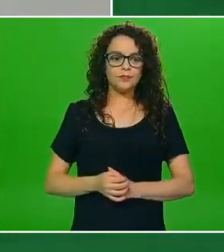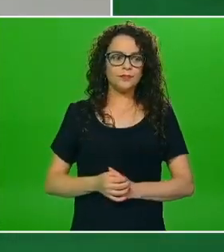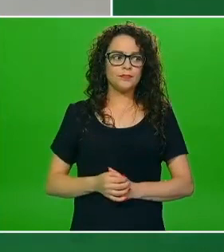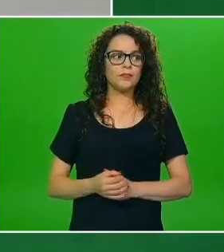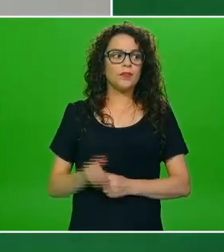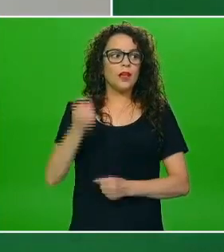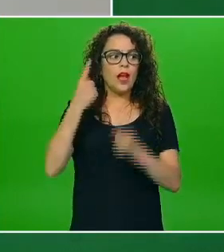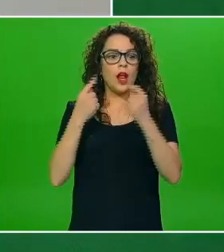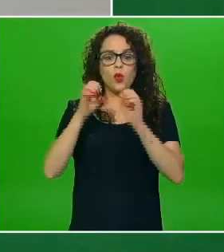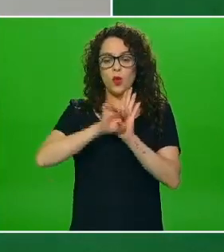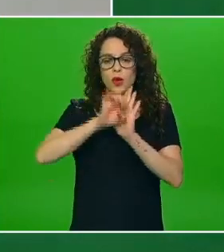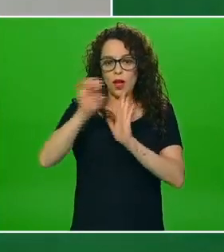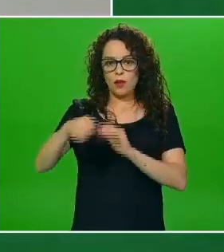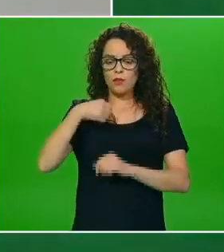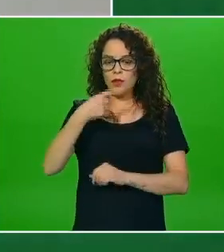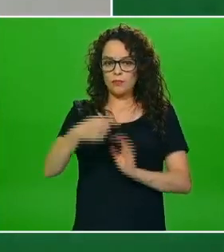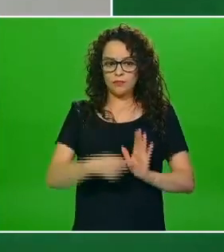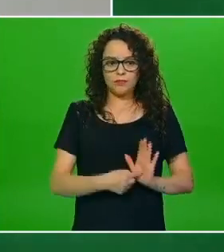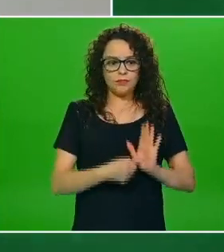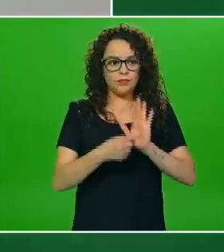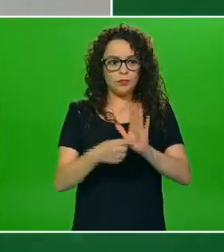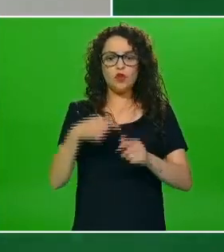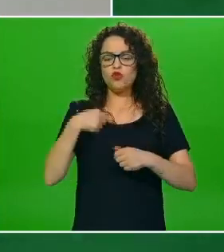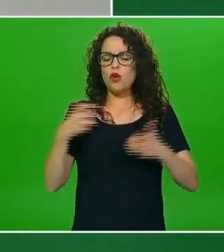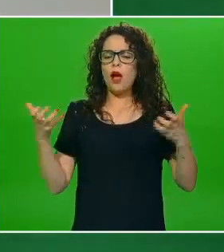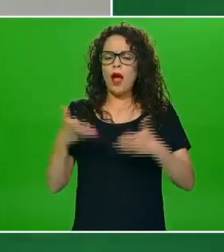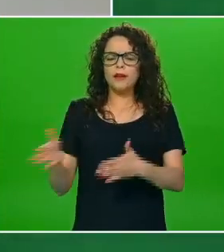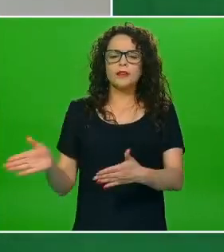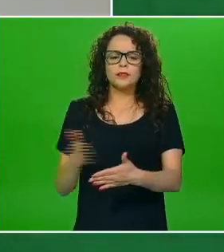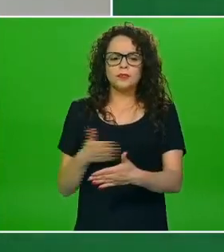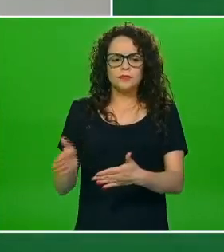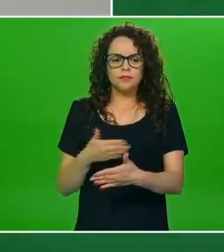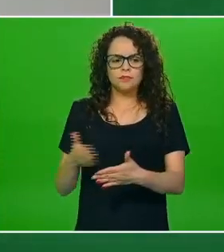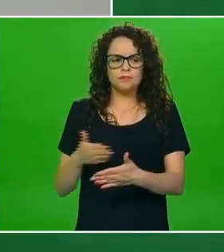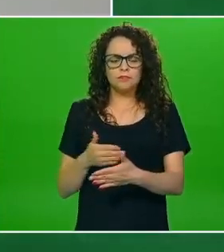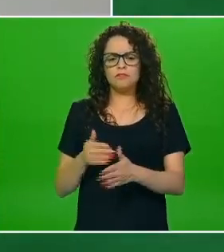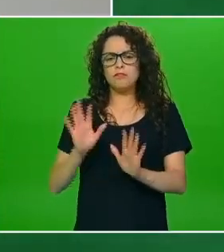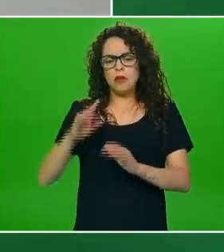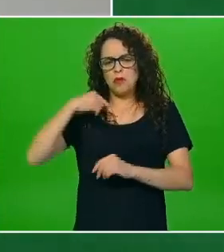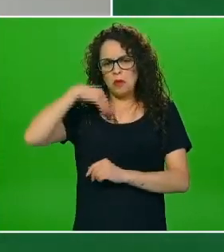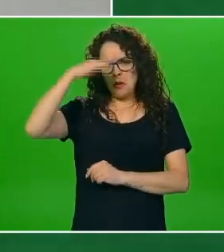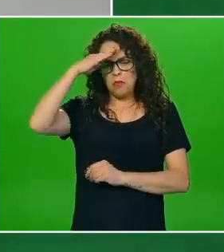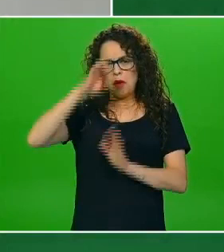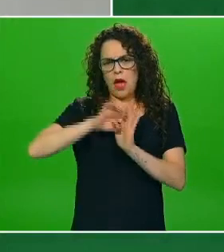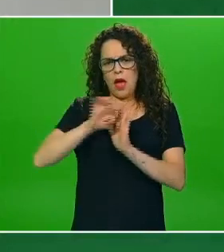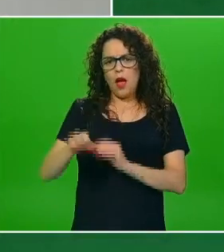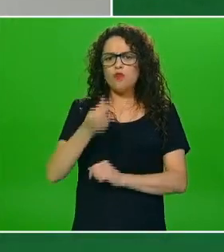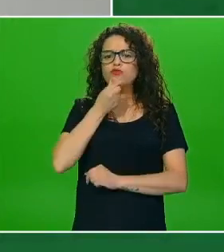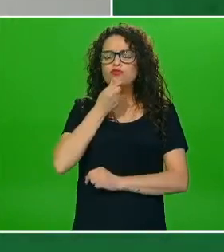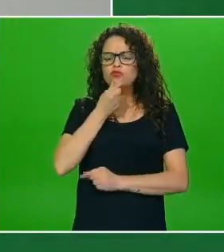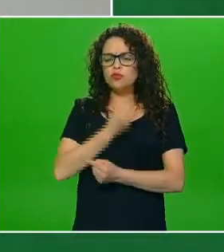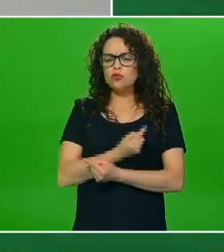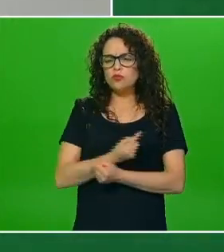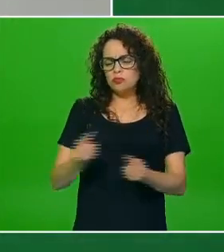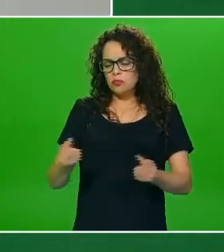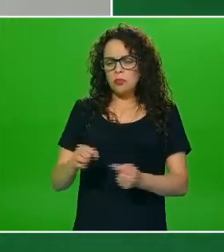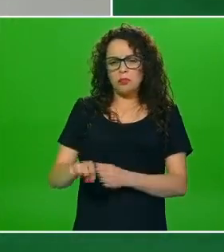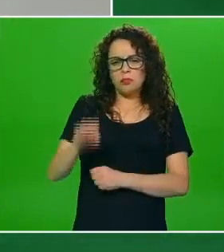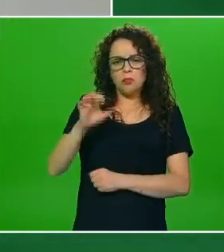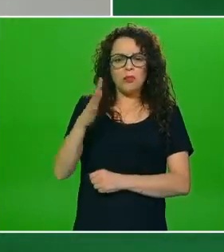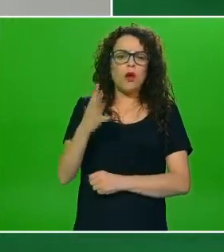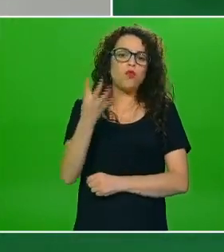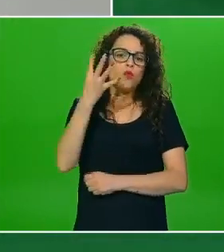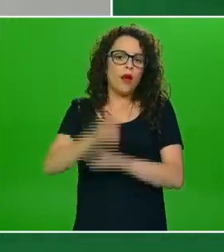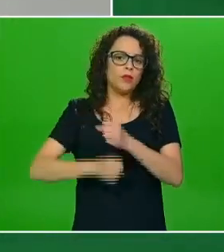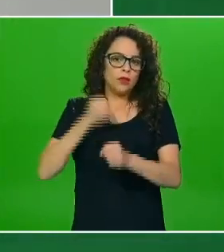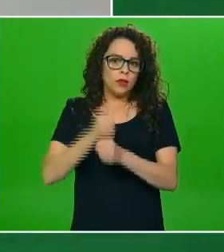algunos ejemplos de menús que preparé esto es pensando un niño o niña de cuatro años estos menús pues son la